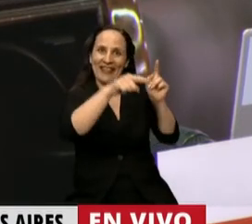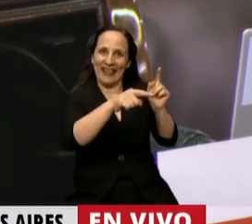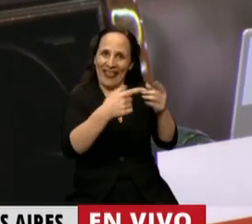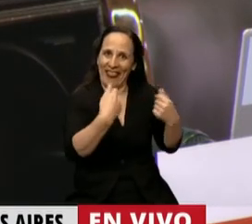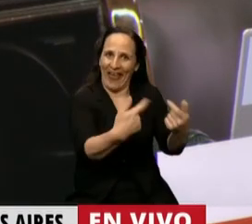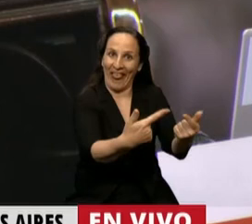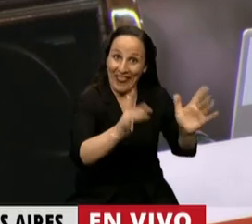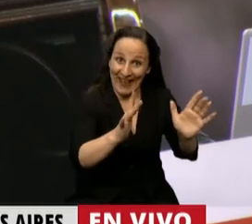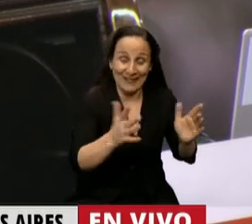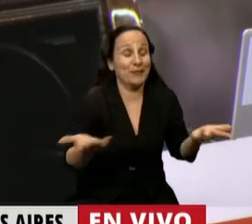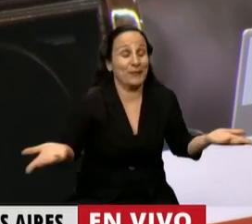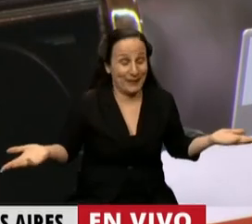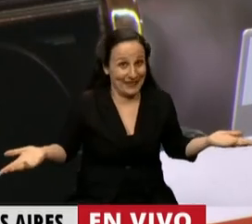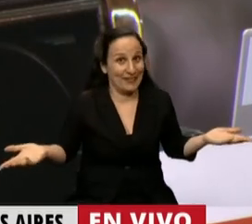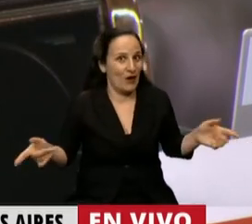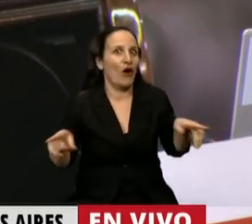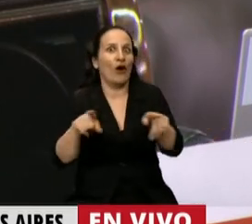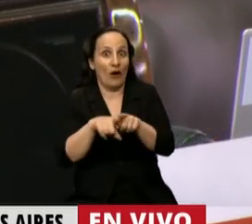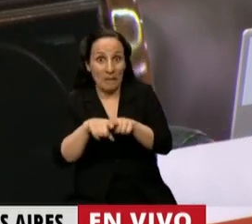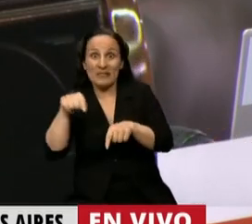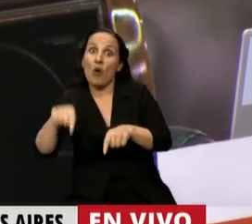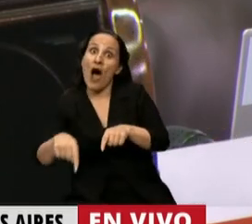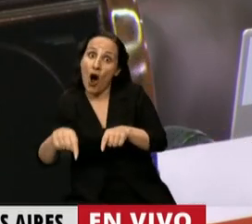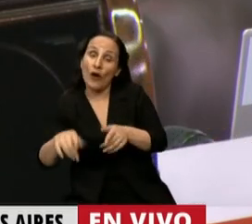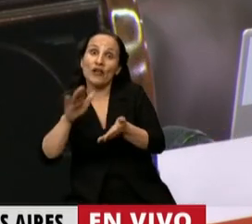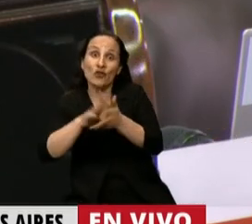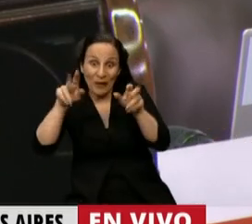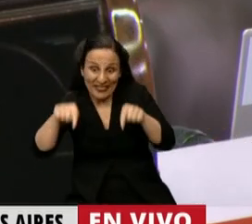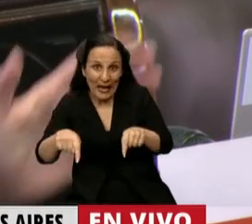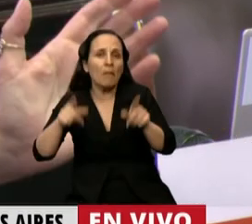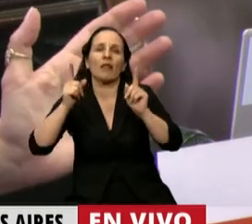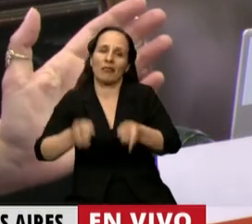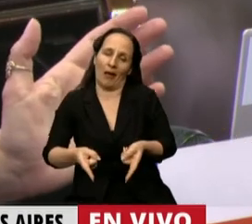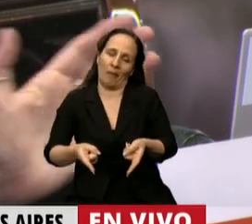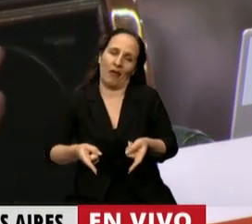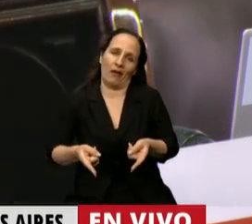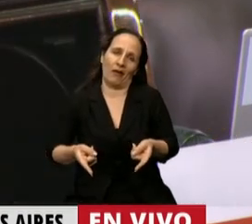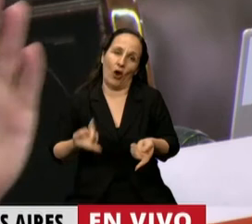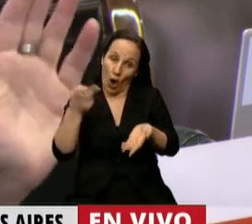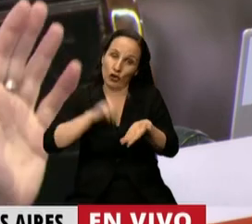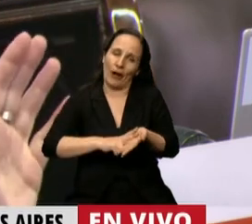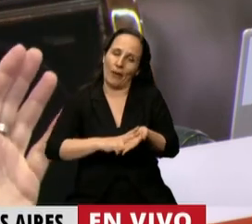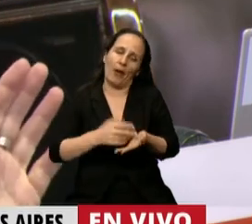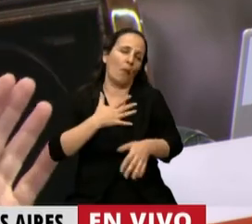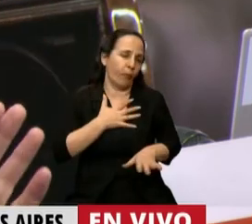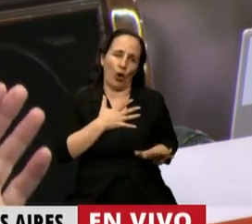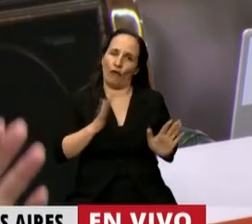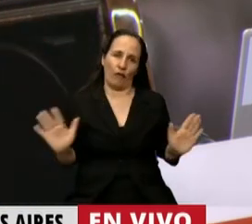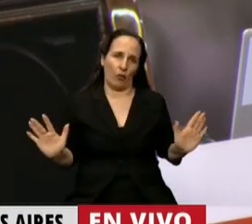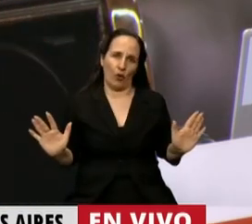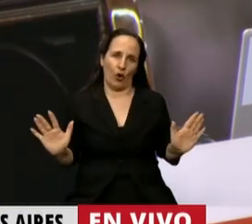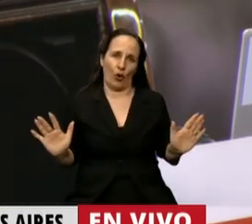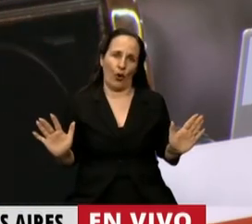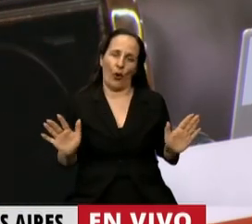Y entonces también ahora tenemos el argumento de los unicornios de la economía del conocimiento. Por favor, terminemos con toda esta